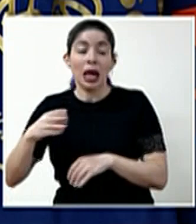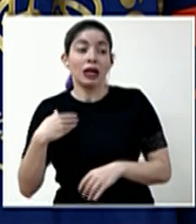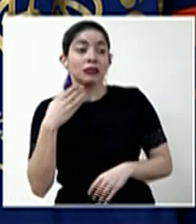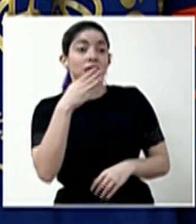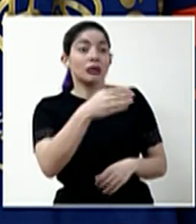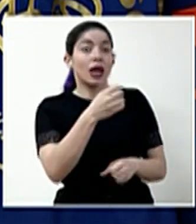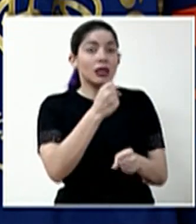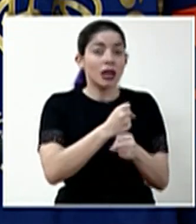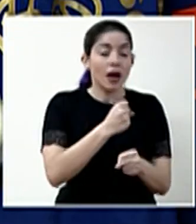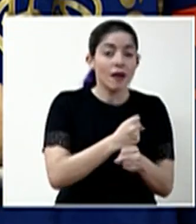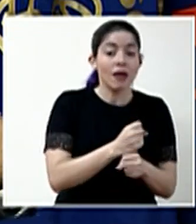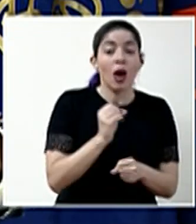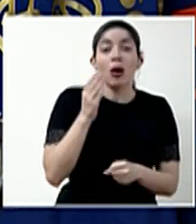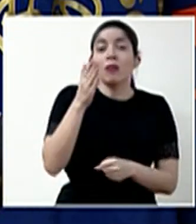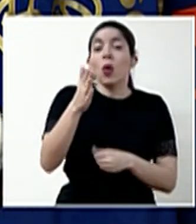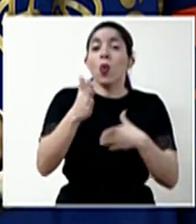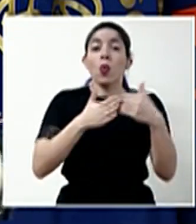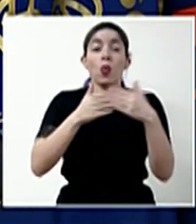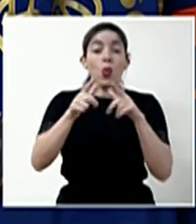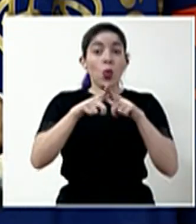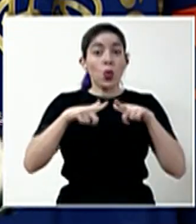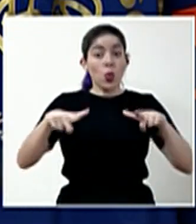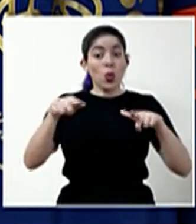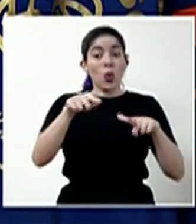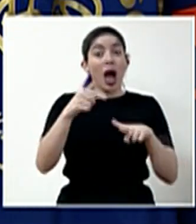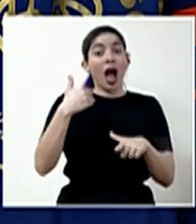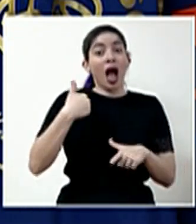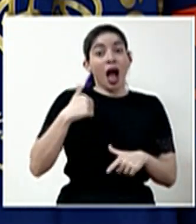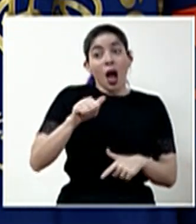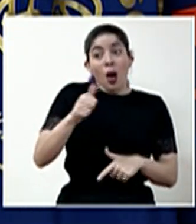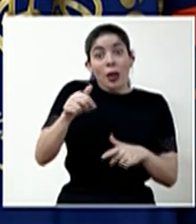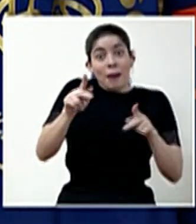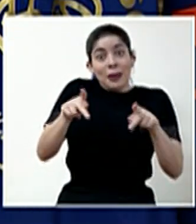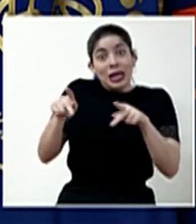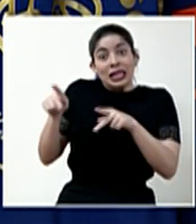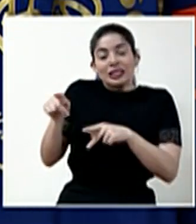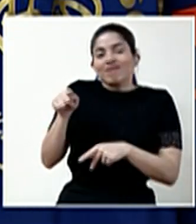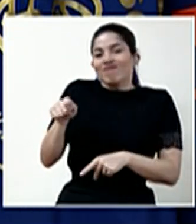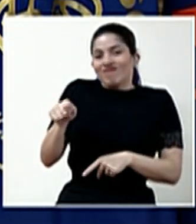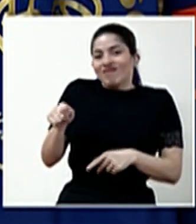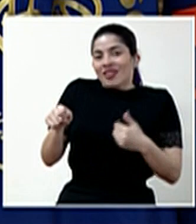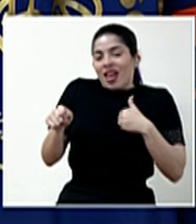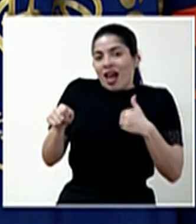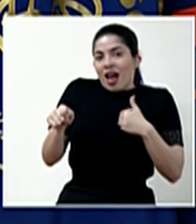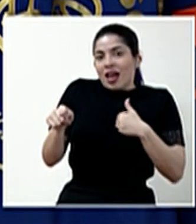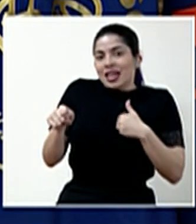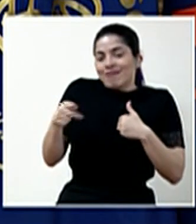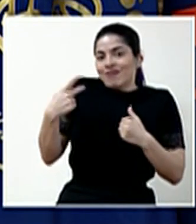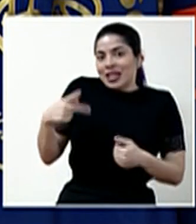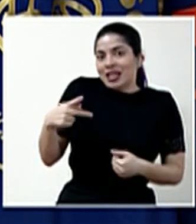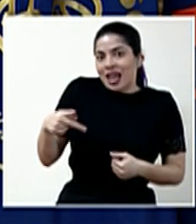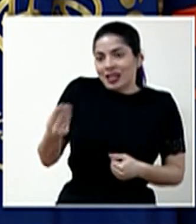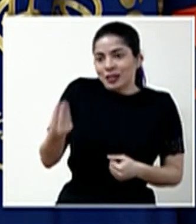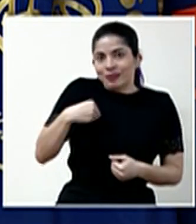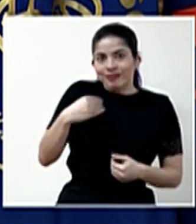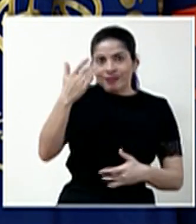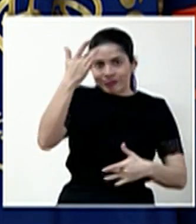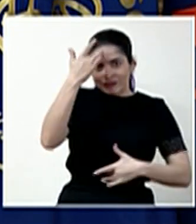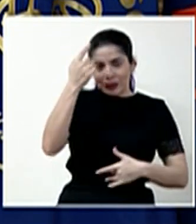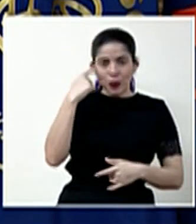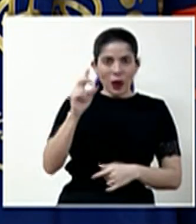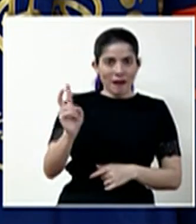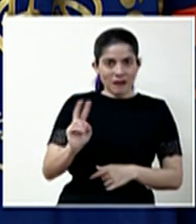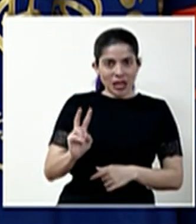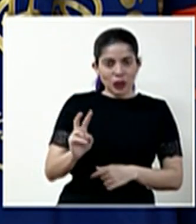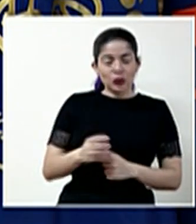trabajo, si vamos a cualquier lugar donde haya otras personas, ahí está el riesgo de contagio por este